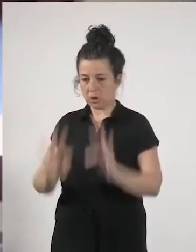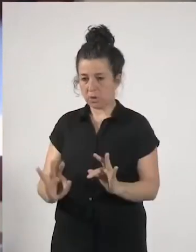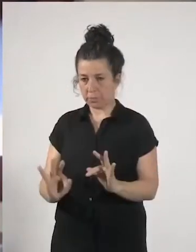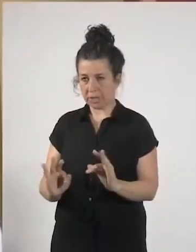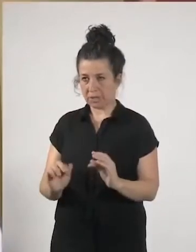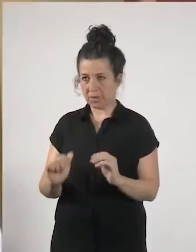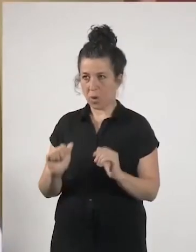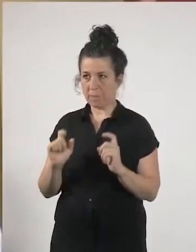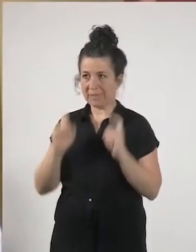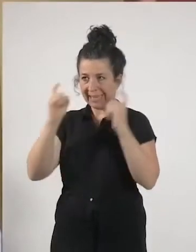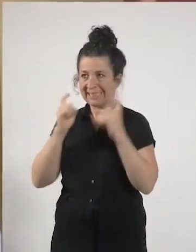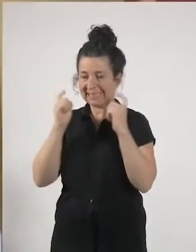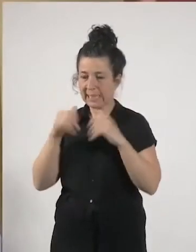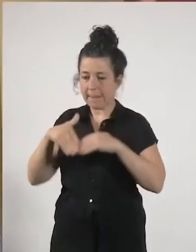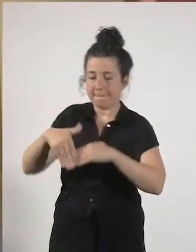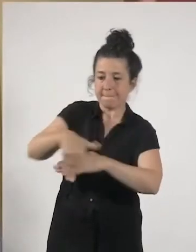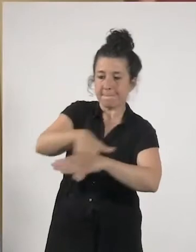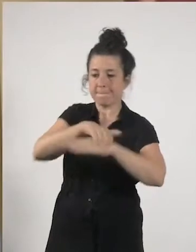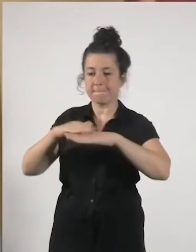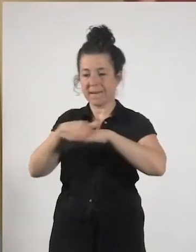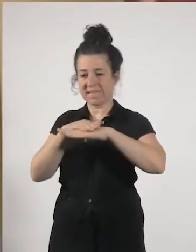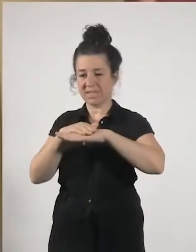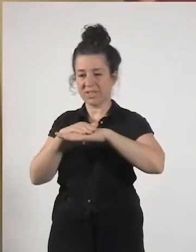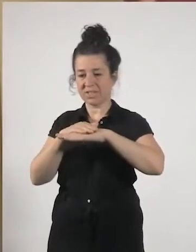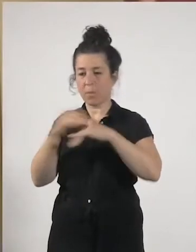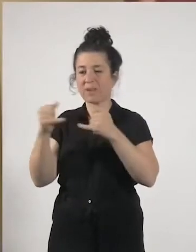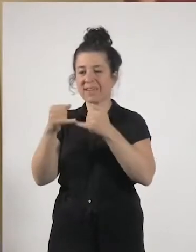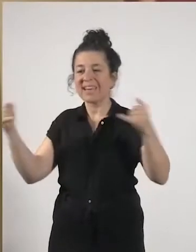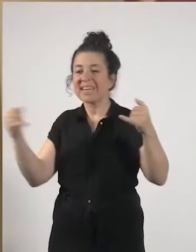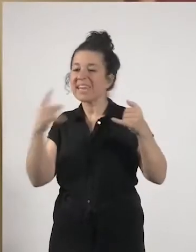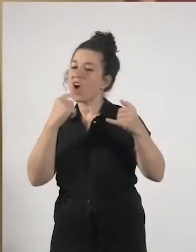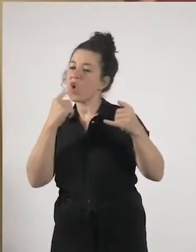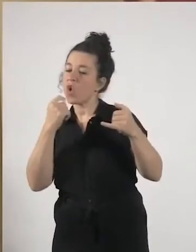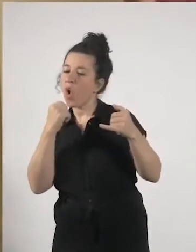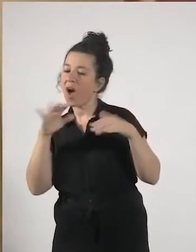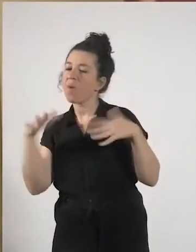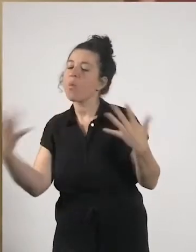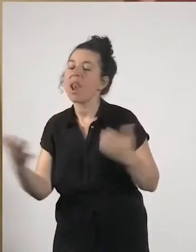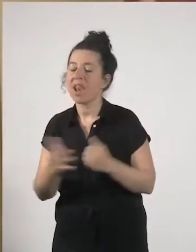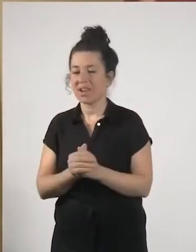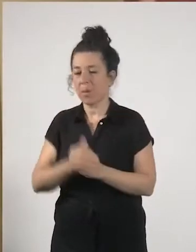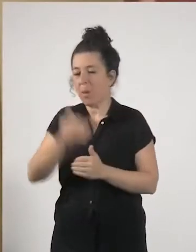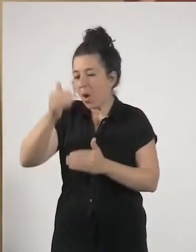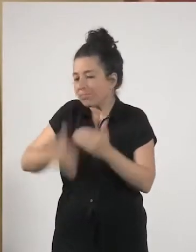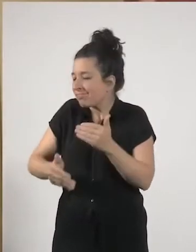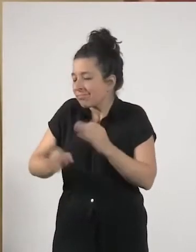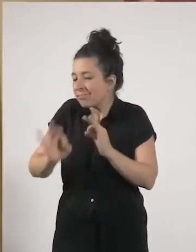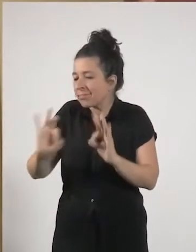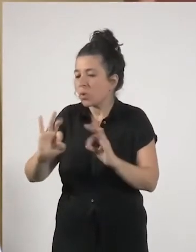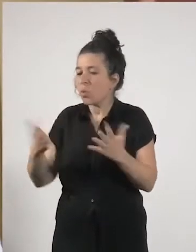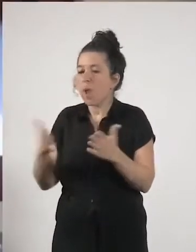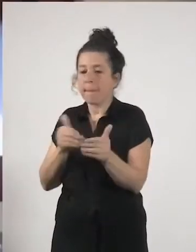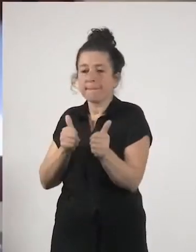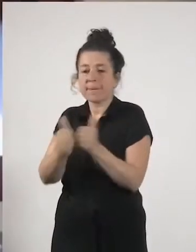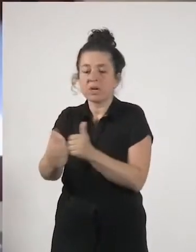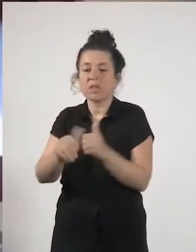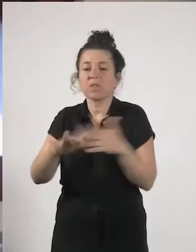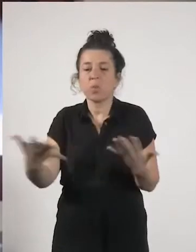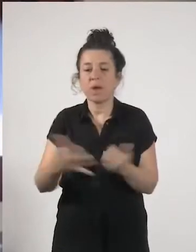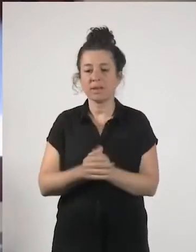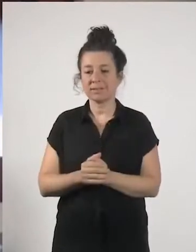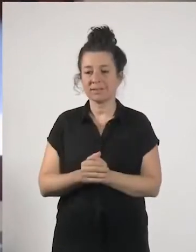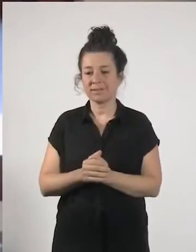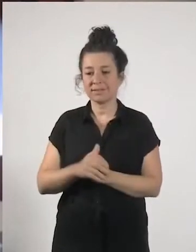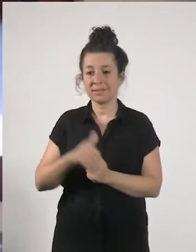cuáles son las líneas rojas decía en la RCE cuáles son crees que deberían ser las prioridades pues nada a mí me encanta